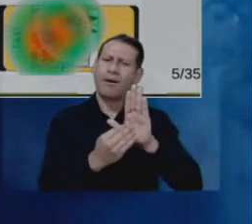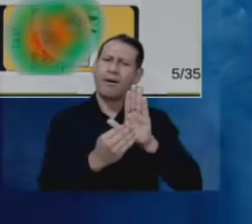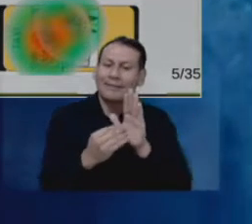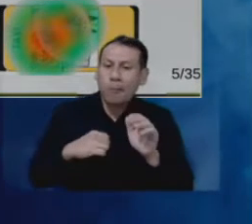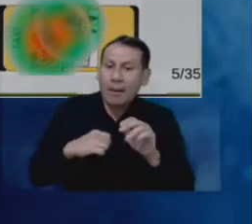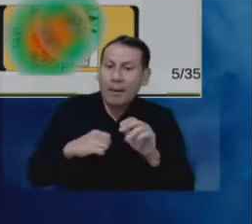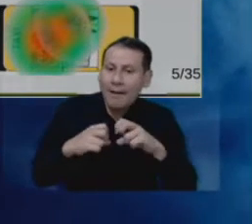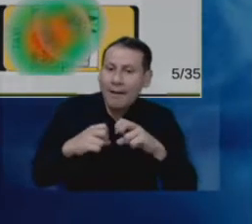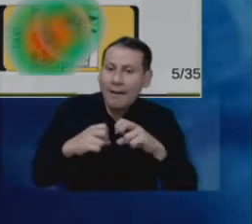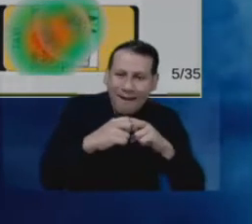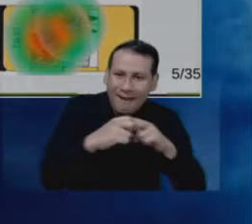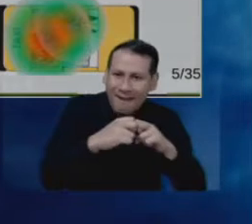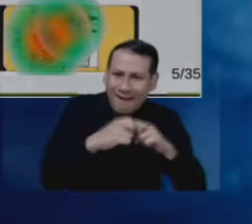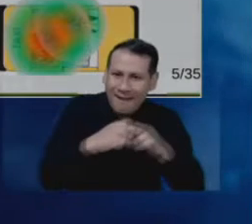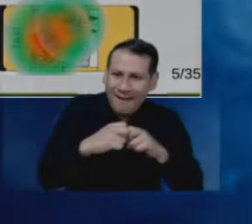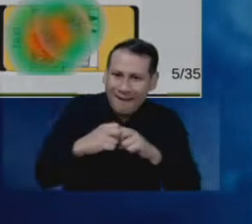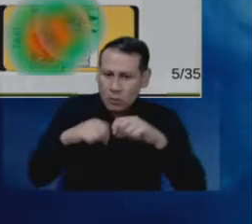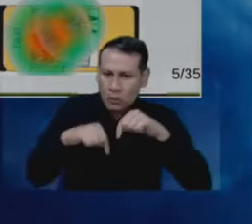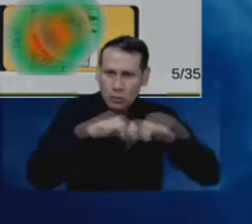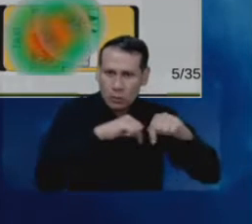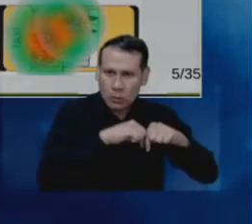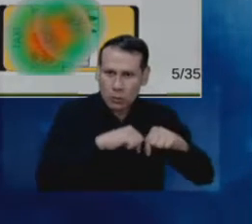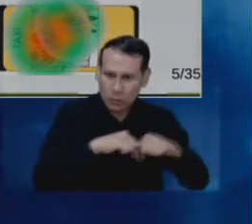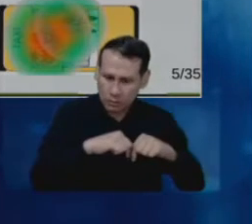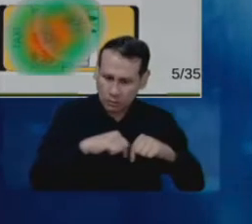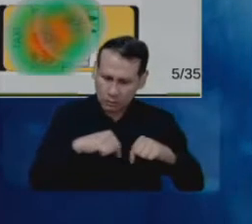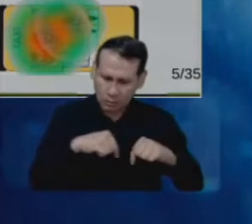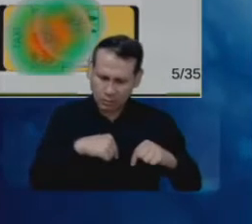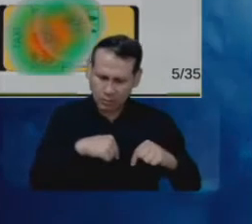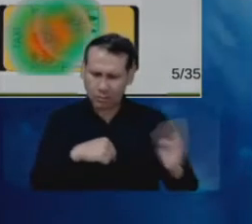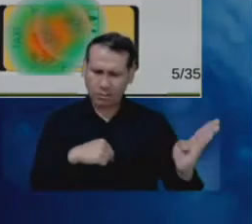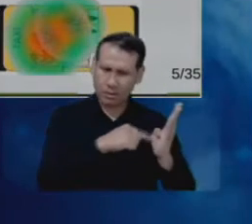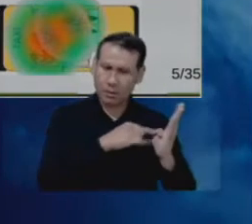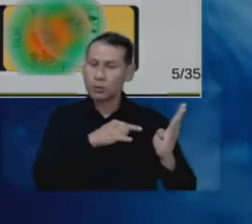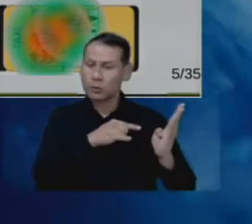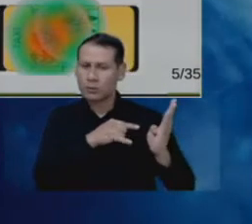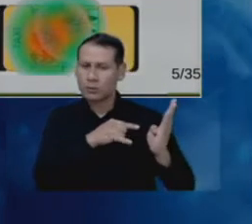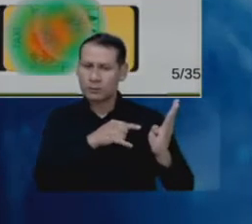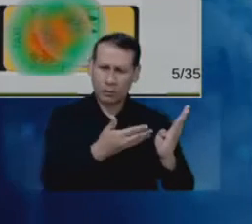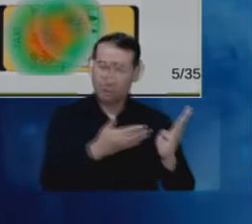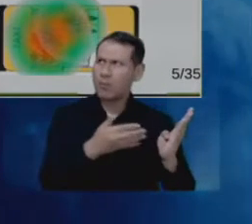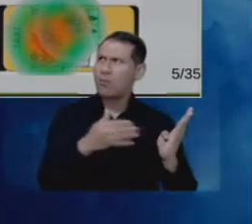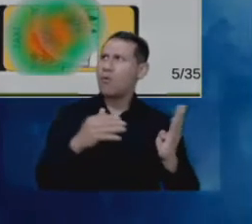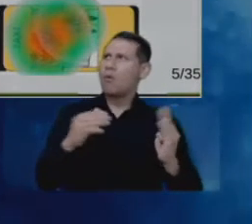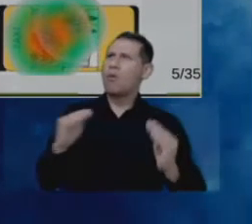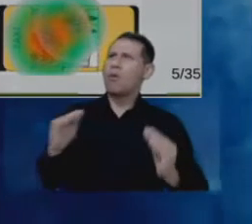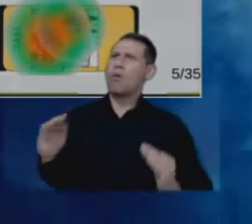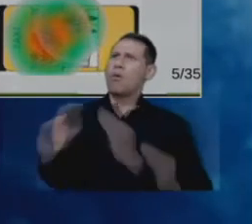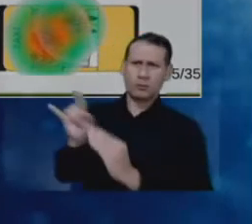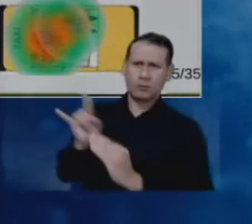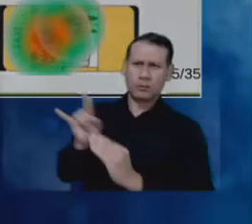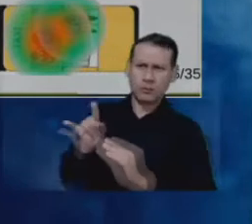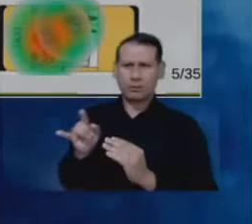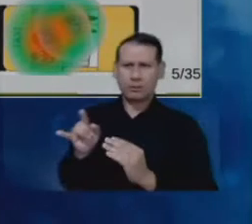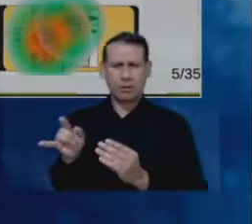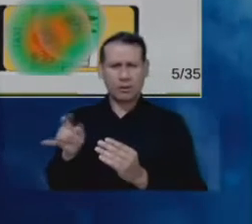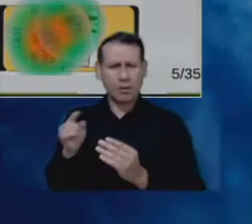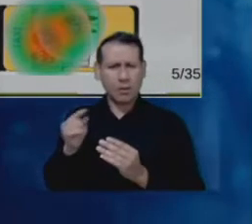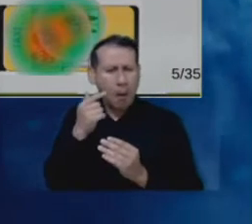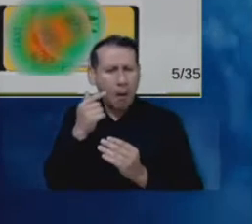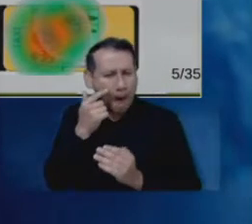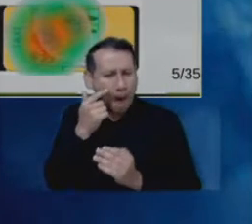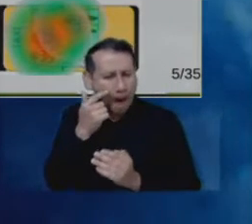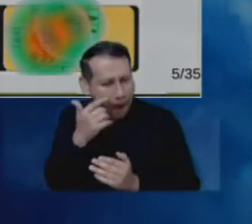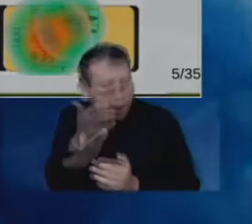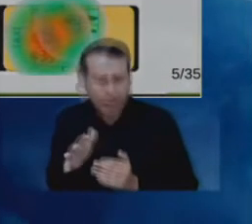manera diferencial el caso de terminal móvil, el caso de infraestructura. Después de esto se realiza simulación electromagnética. El resultado de esta